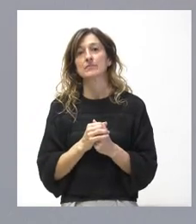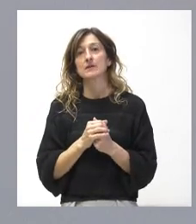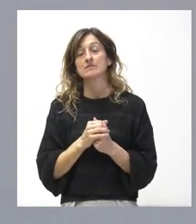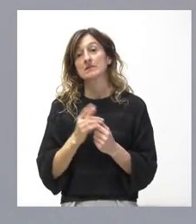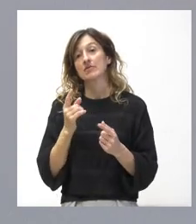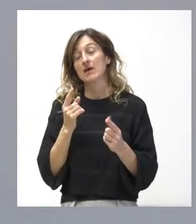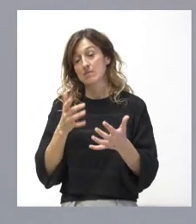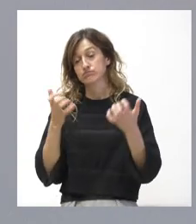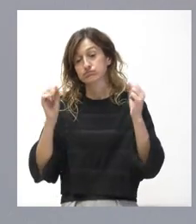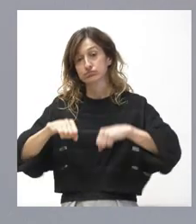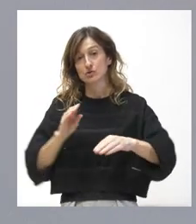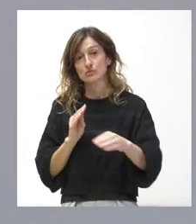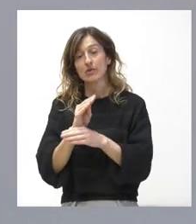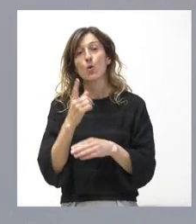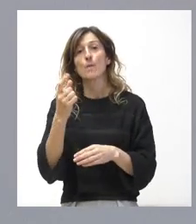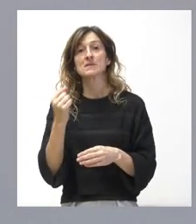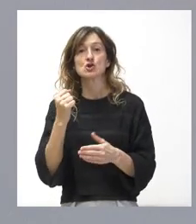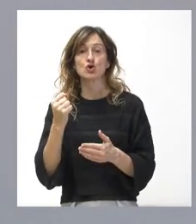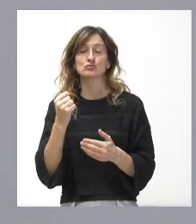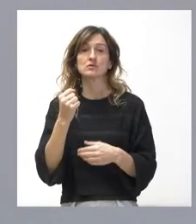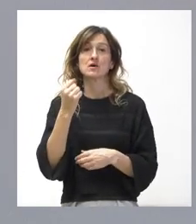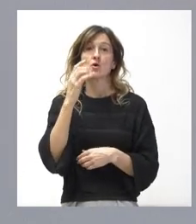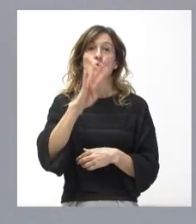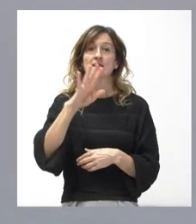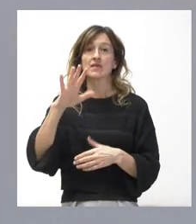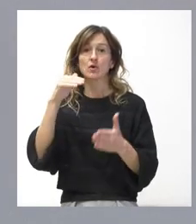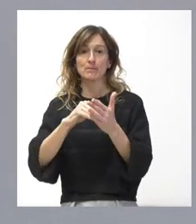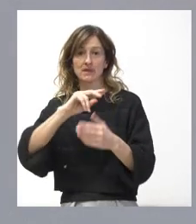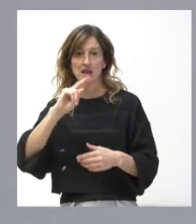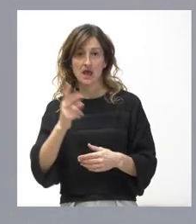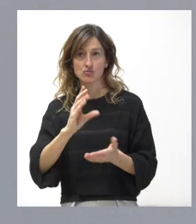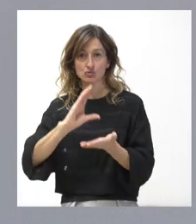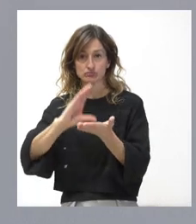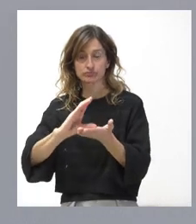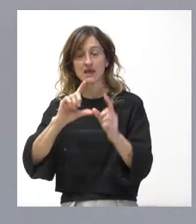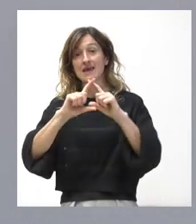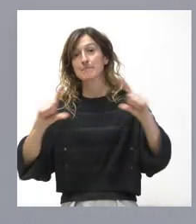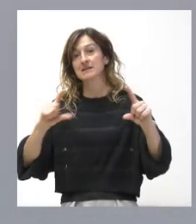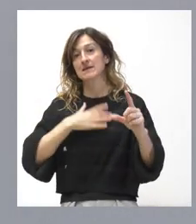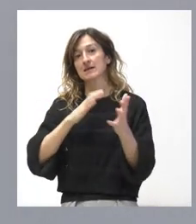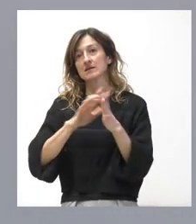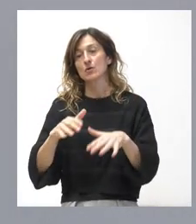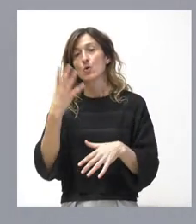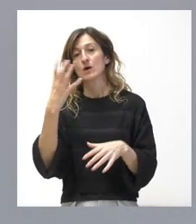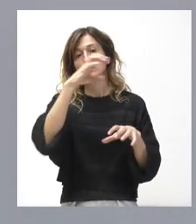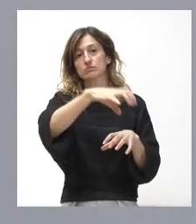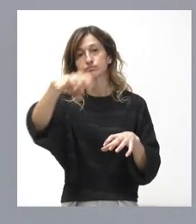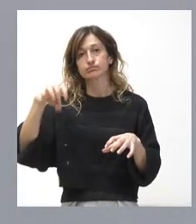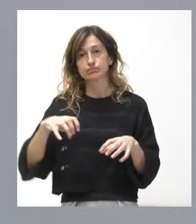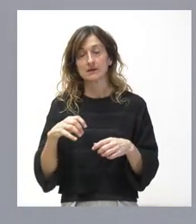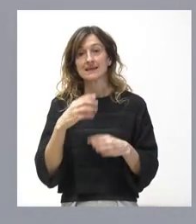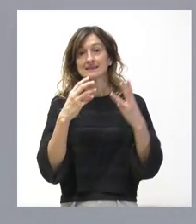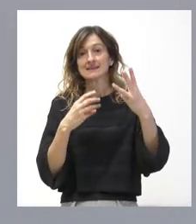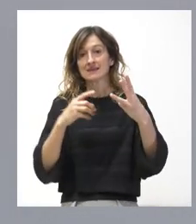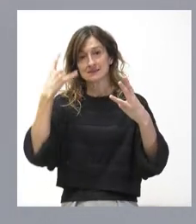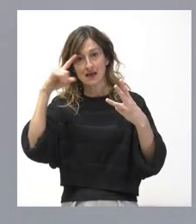subvención de 1.045.000 euros. Es una empresa que tiene en Castilla y León cuatro centros de trabajo, tres en la provincia de